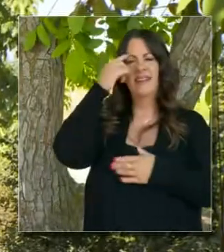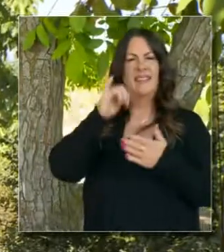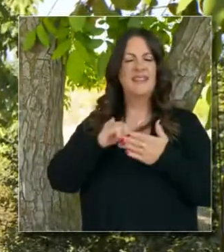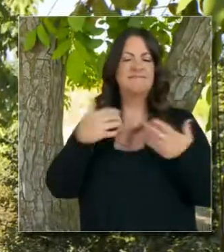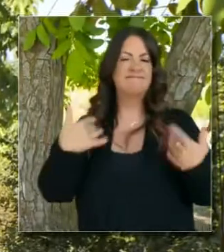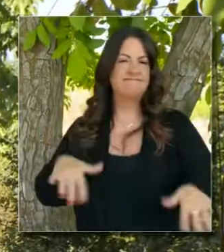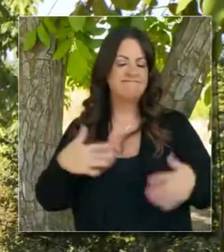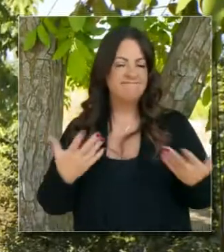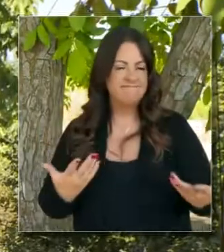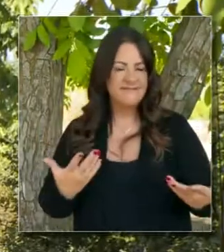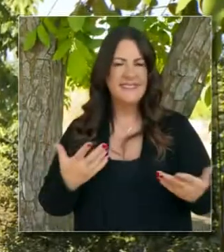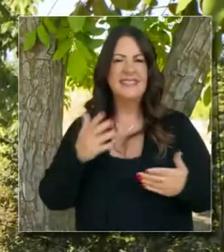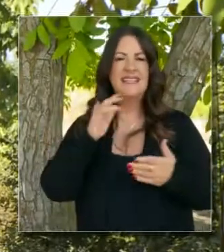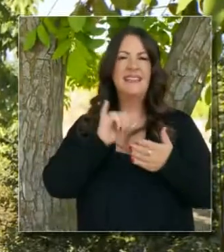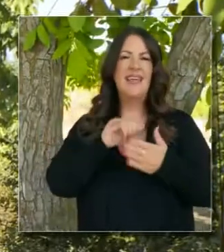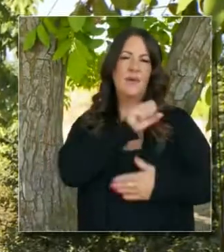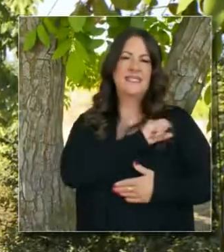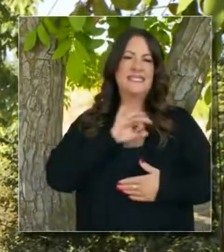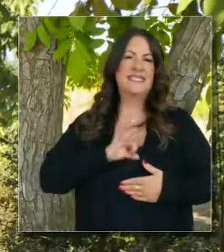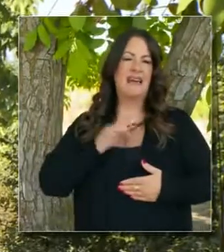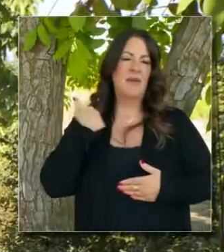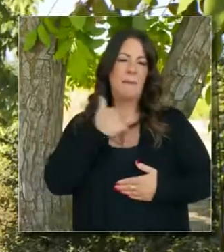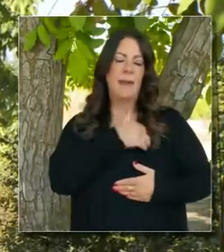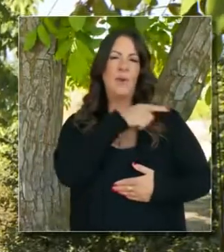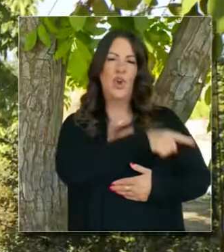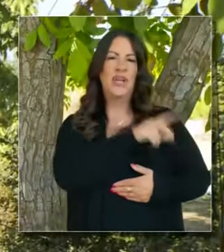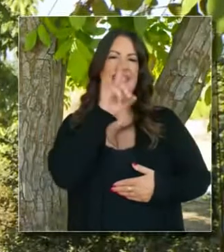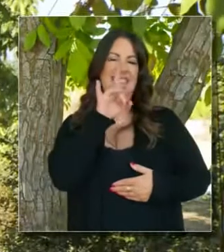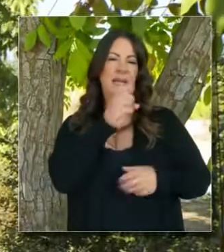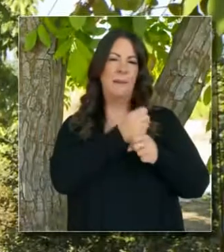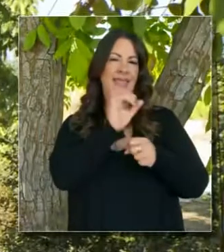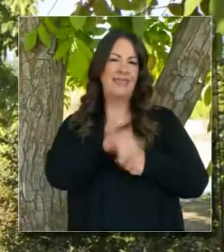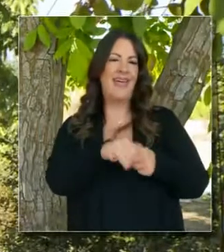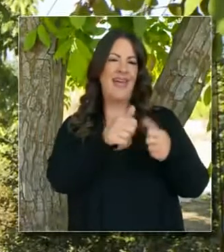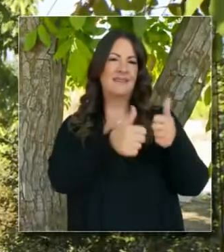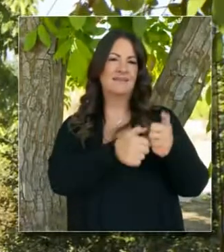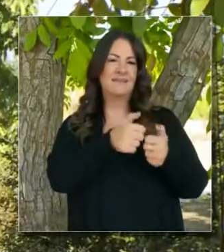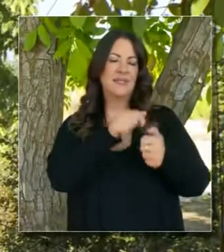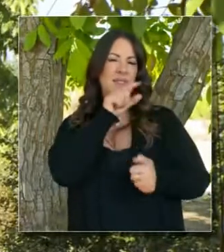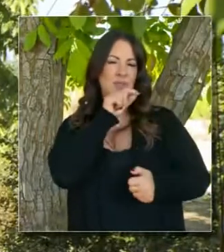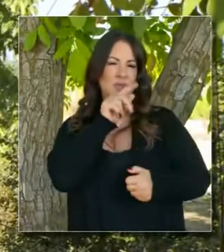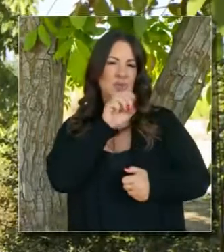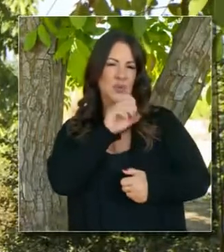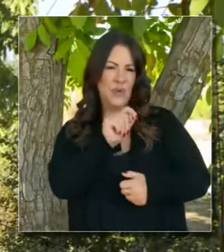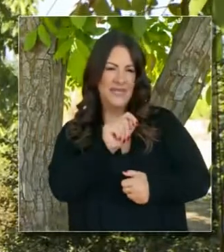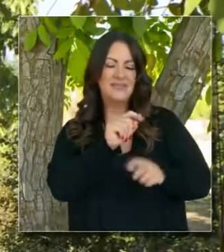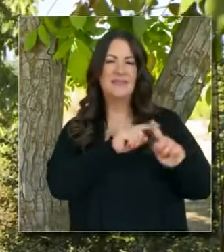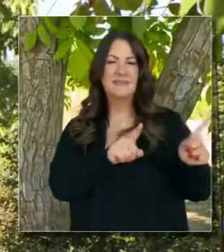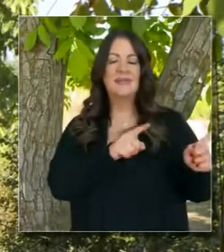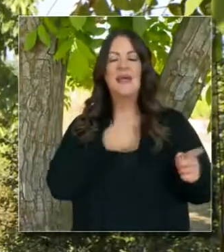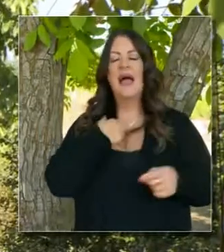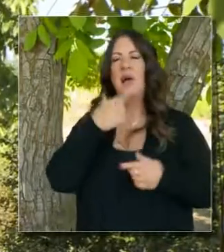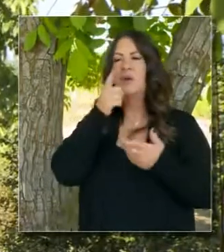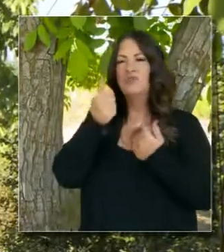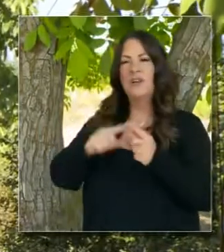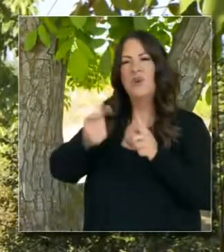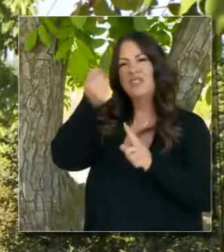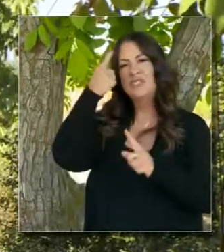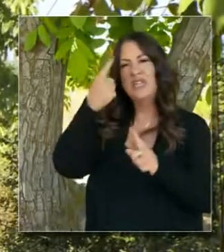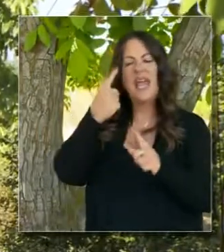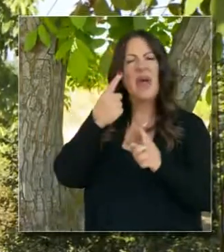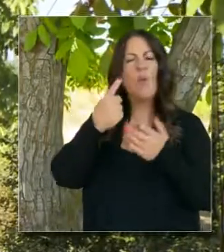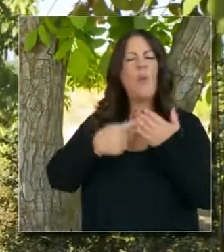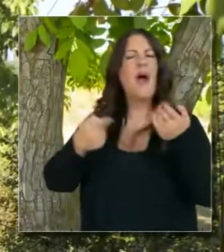Es un ambiente muy político actualmente, pero vi ese tweet y traté de entender qué